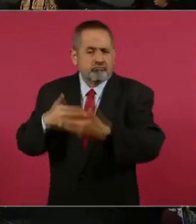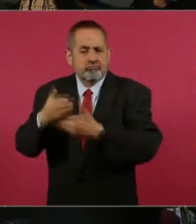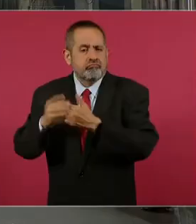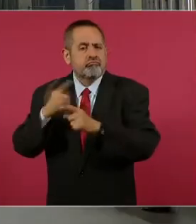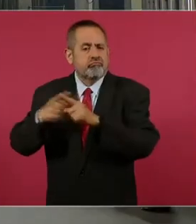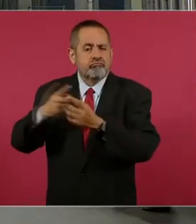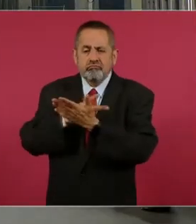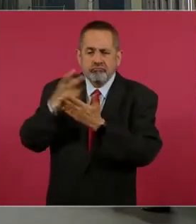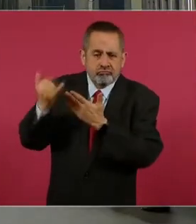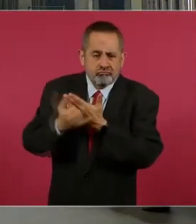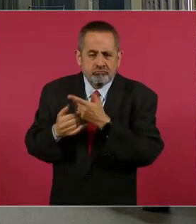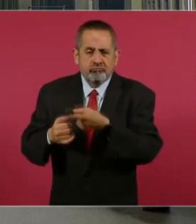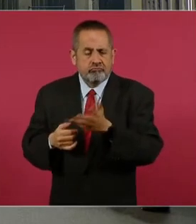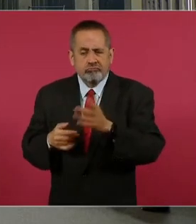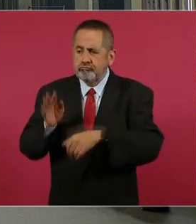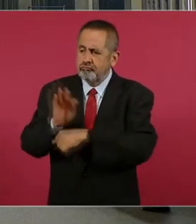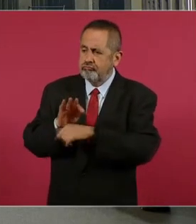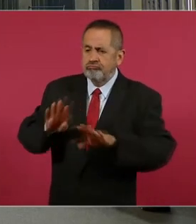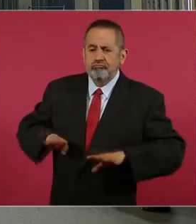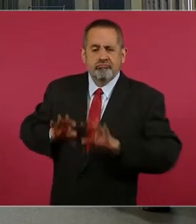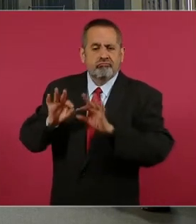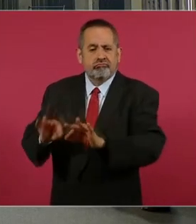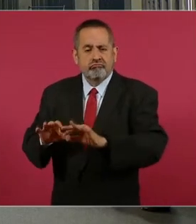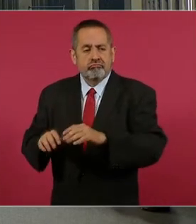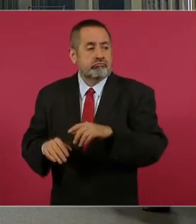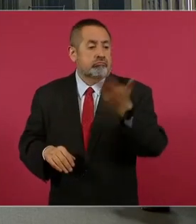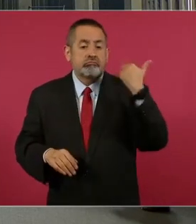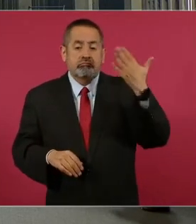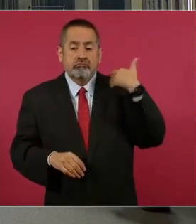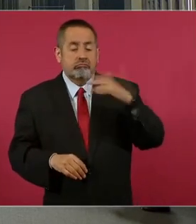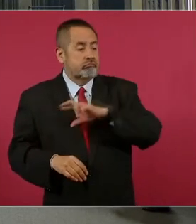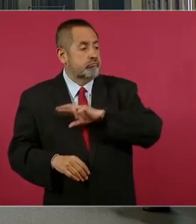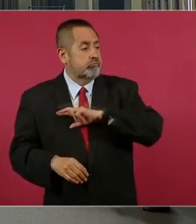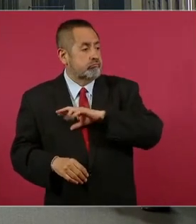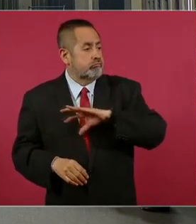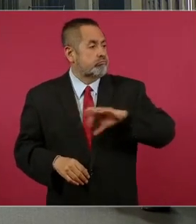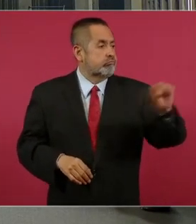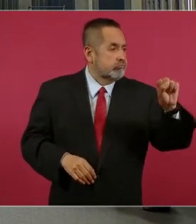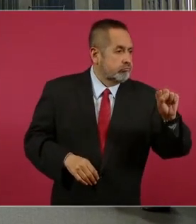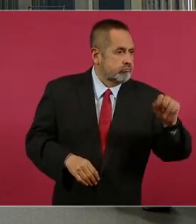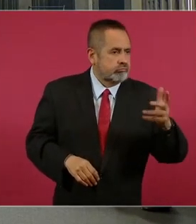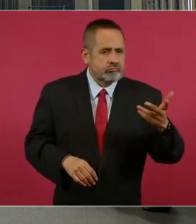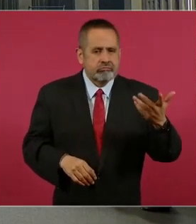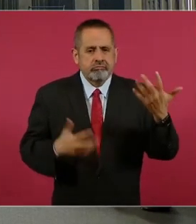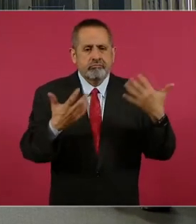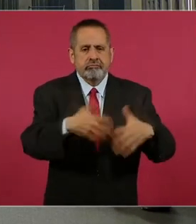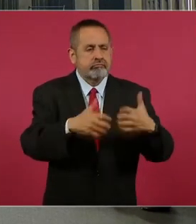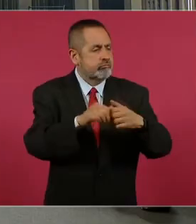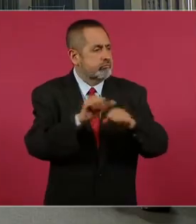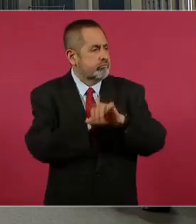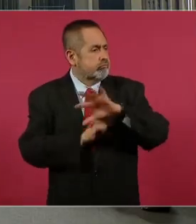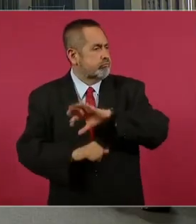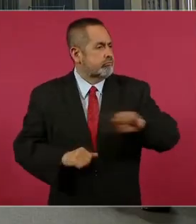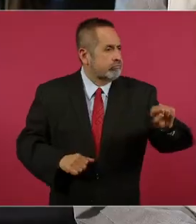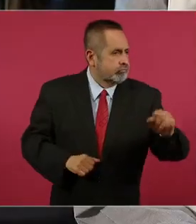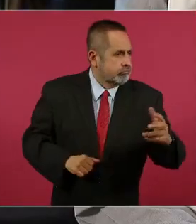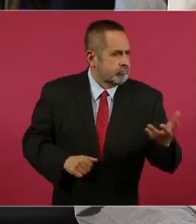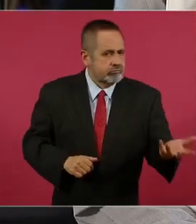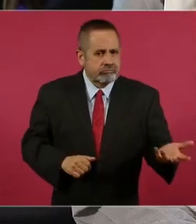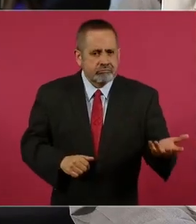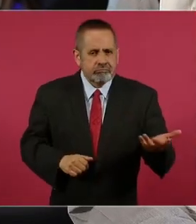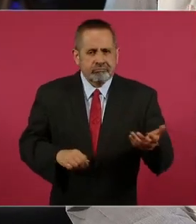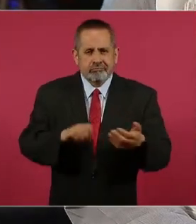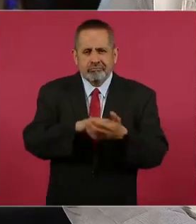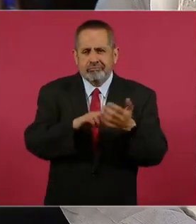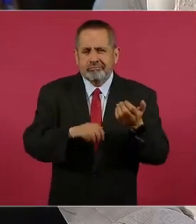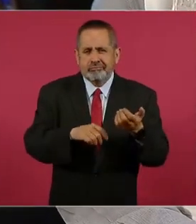proyectos que se benefician a empresas privadas, hasta empresas de automóviles que generar colores